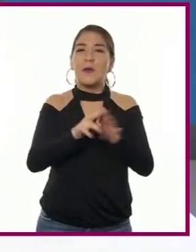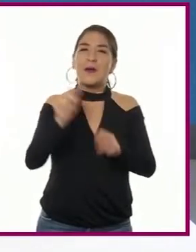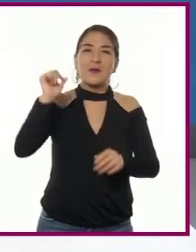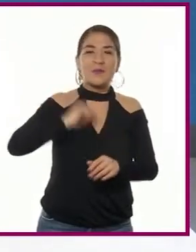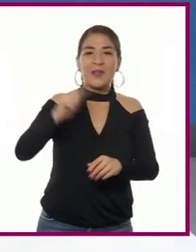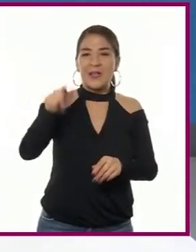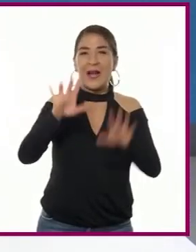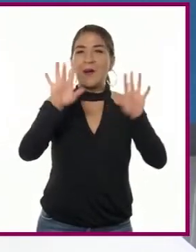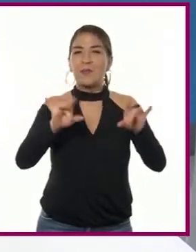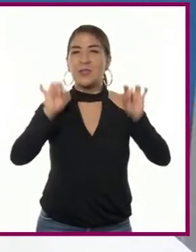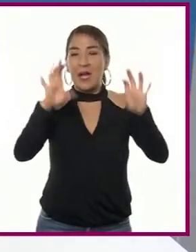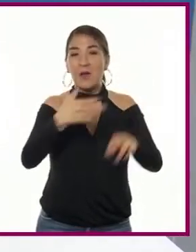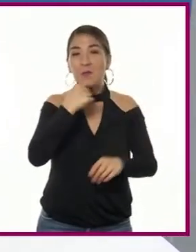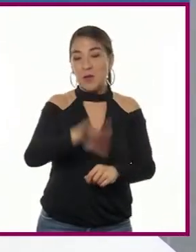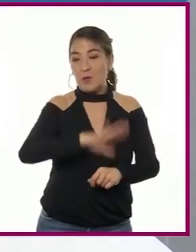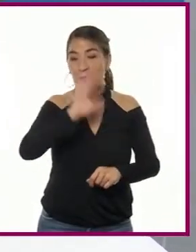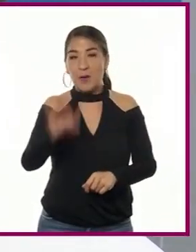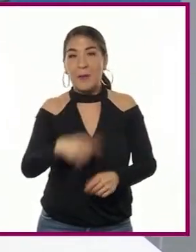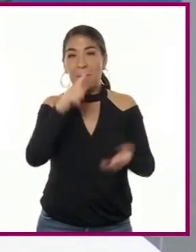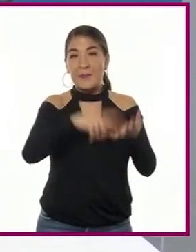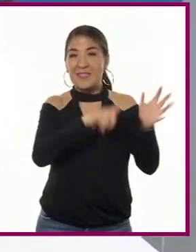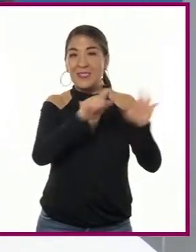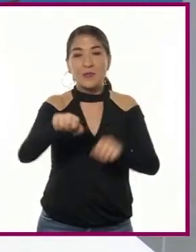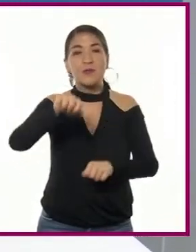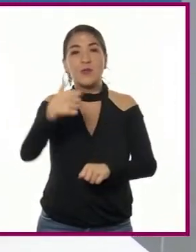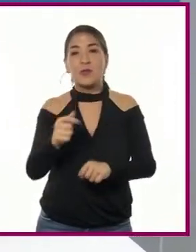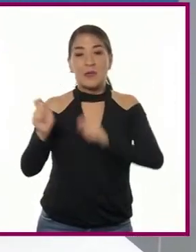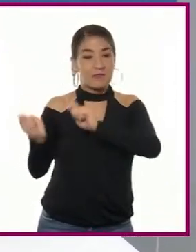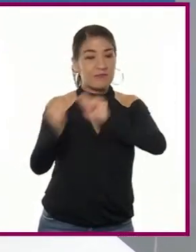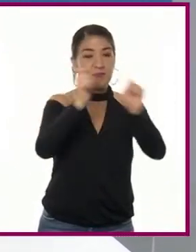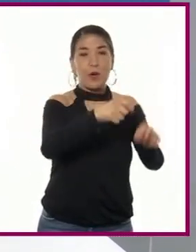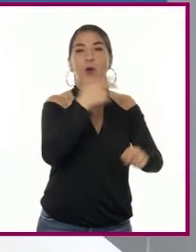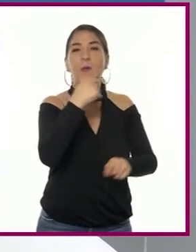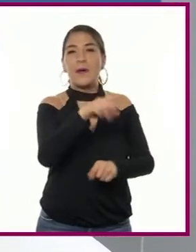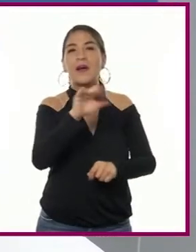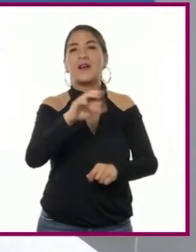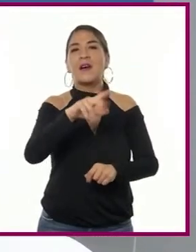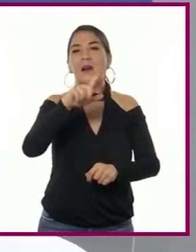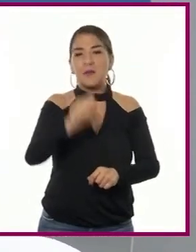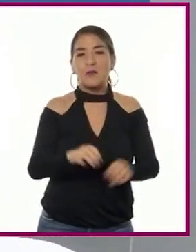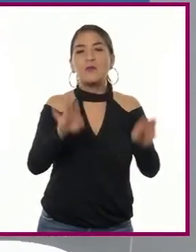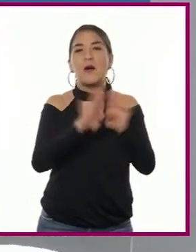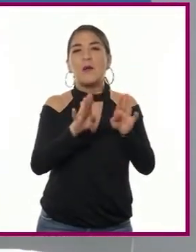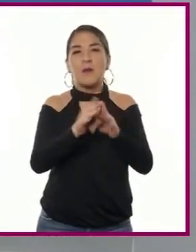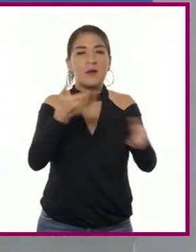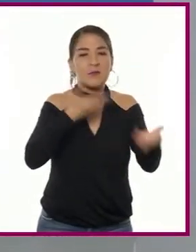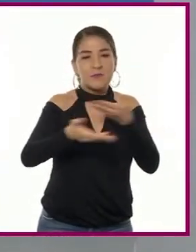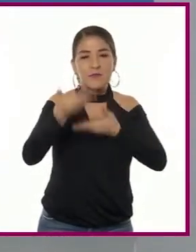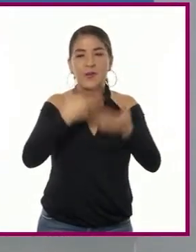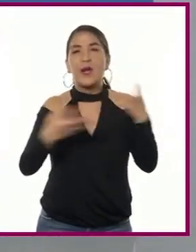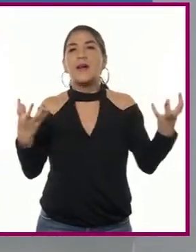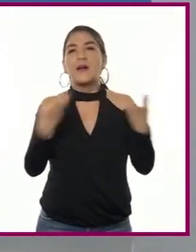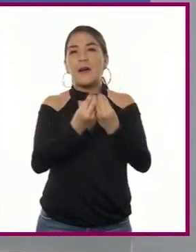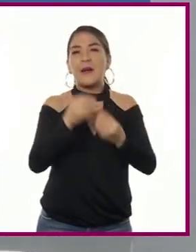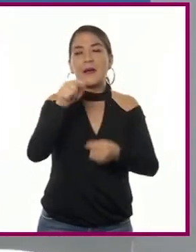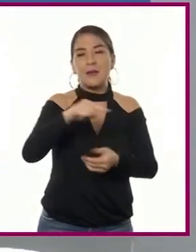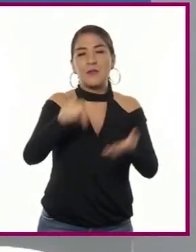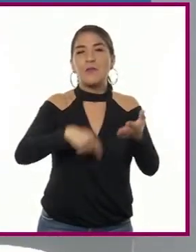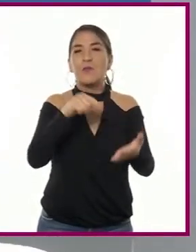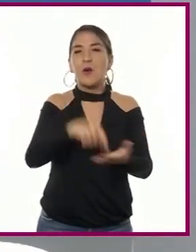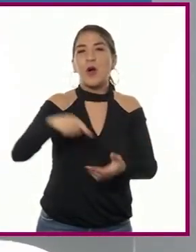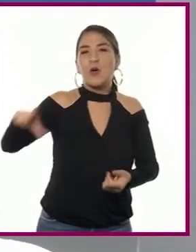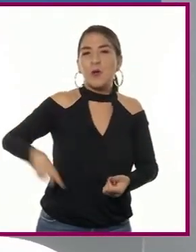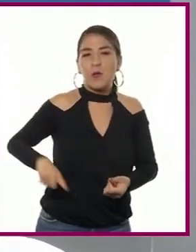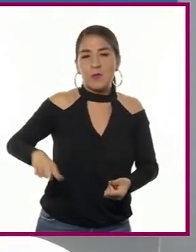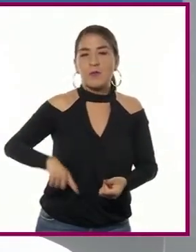1711 y su trono pasó a Carlos, surgió la posibilidad de unir los tronos de Austria y España bajo el gobierno de